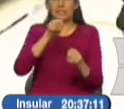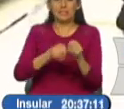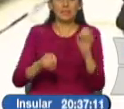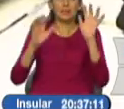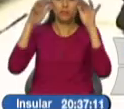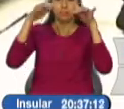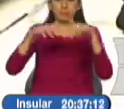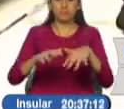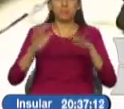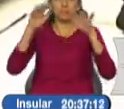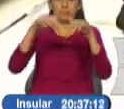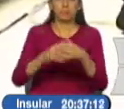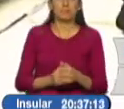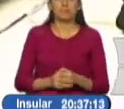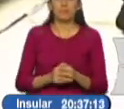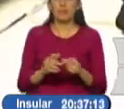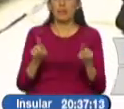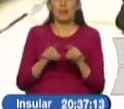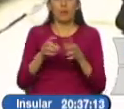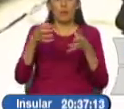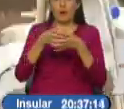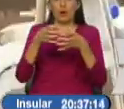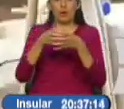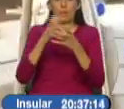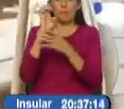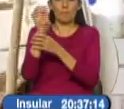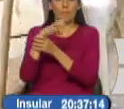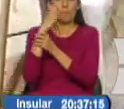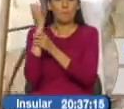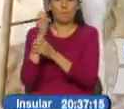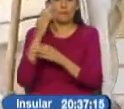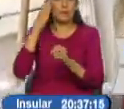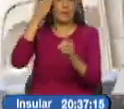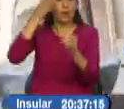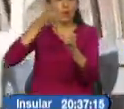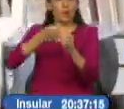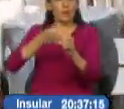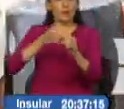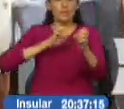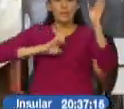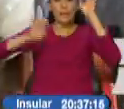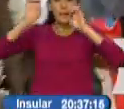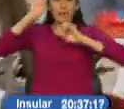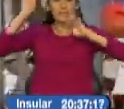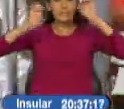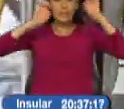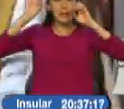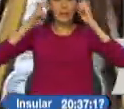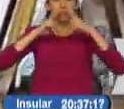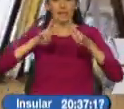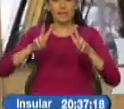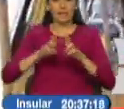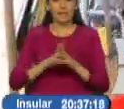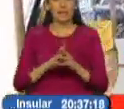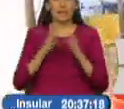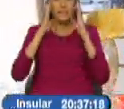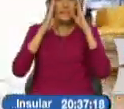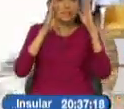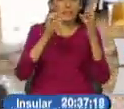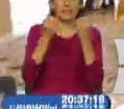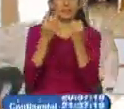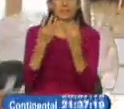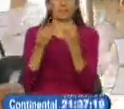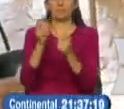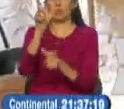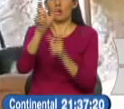Posteriormente lideró el Comité de Operaciones de Emergencia con el propósito de definir estrategias inmediatas de atención a los centenares de damnificados